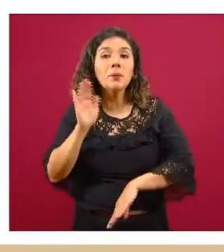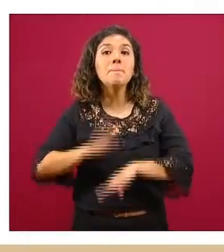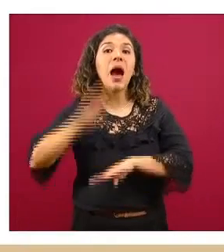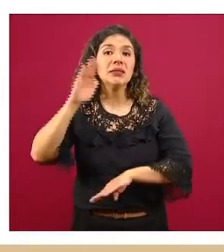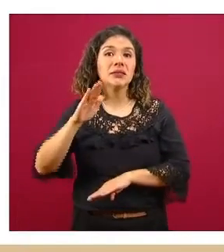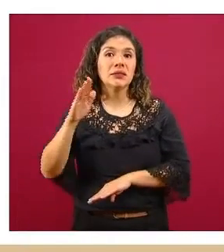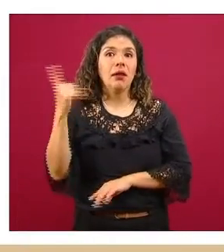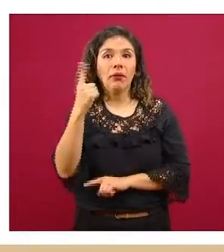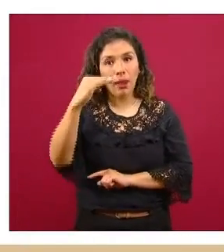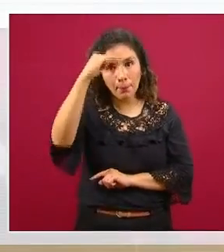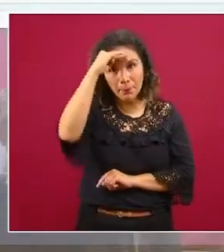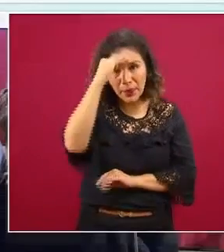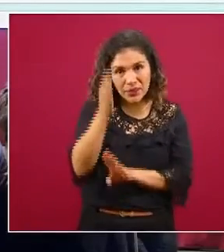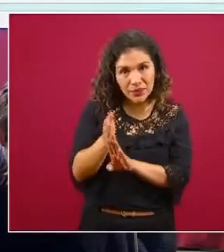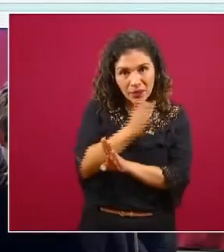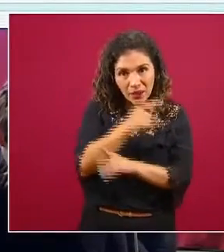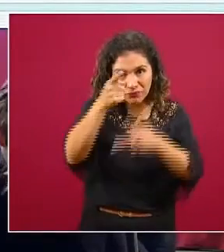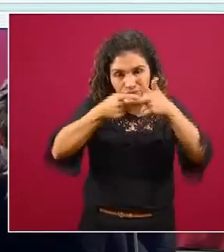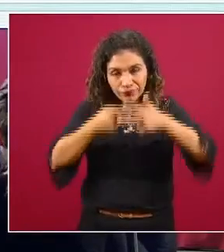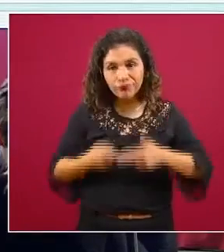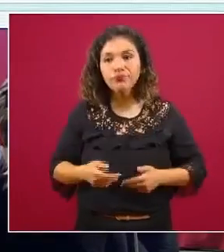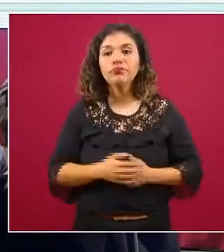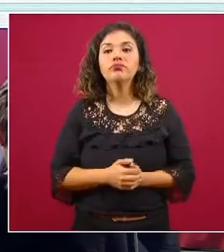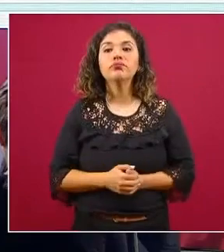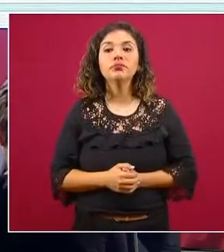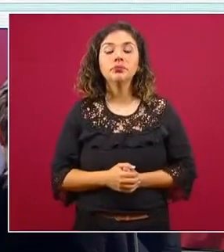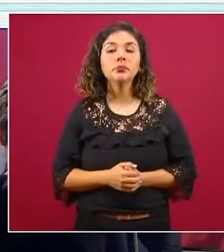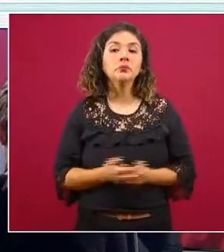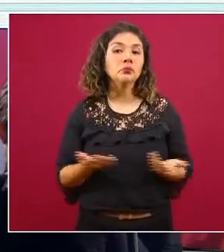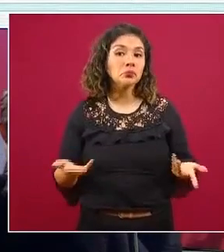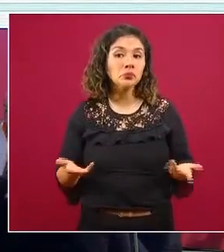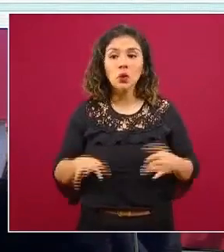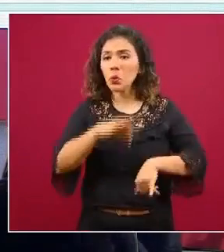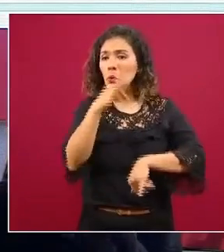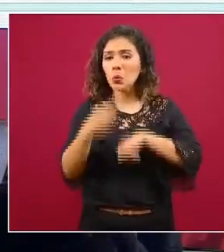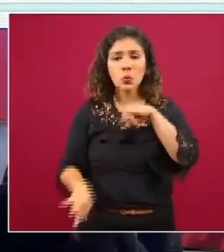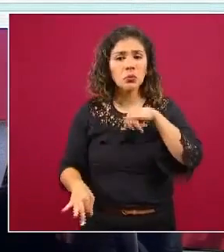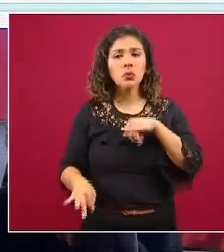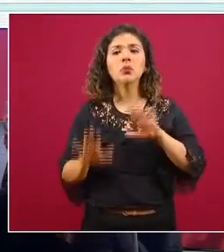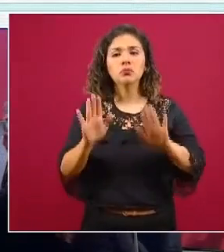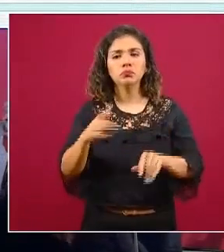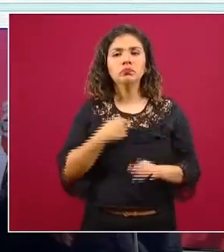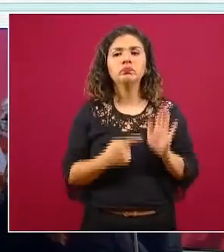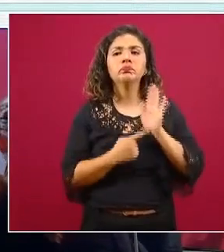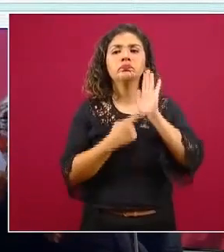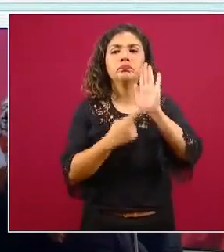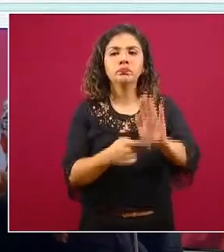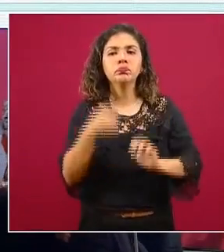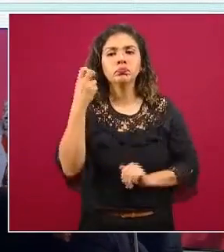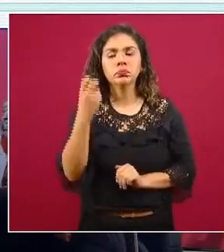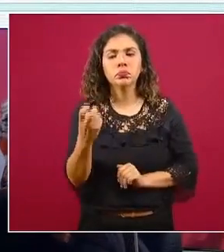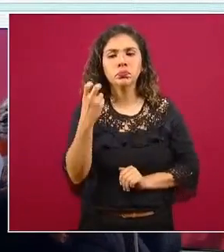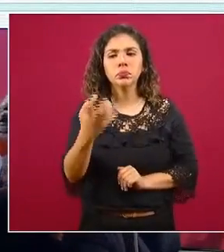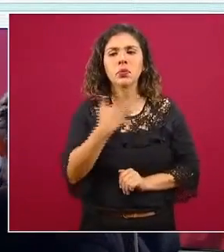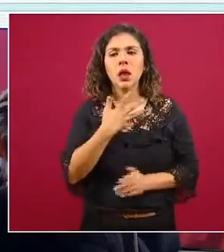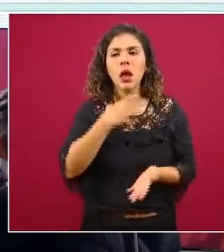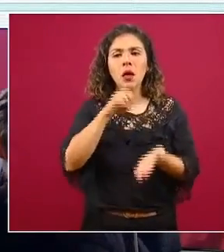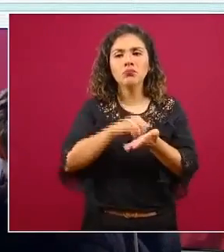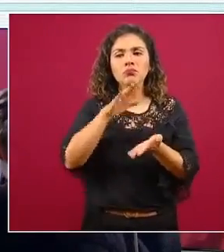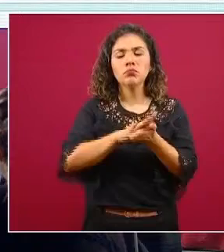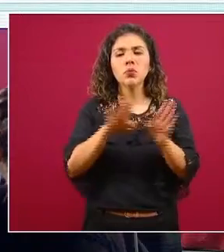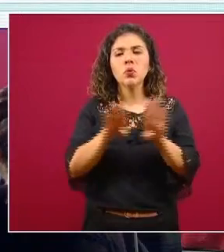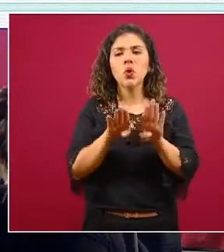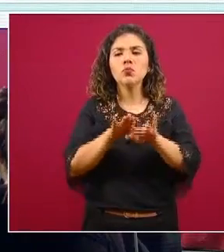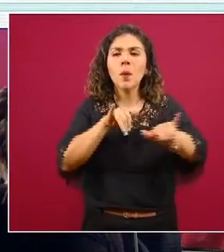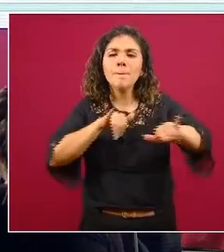que se esperaba la siguiente y ya para terminar también quiero señalar esto lo tenemos en este mapa